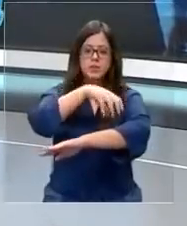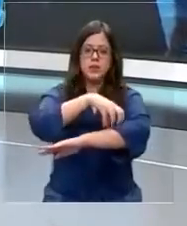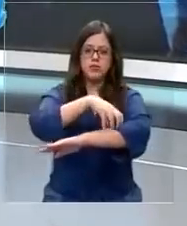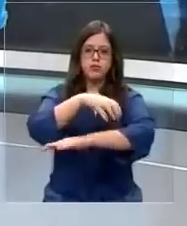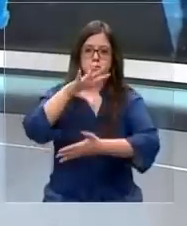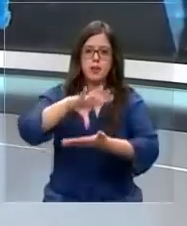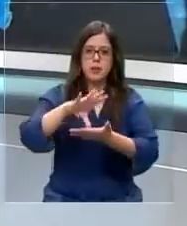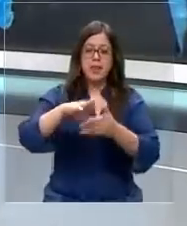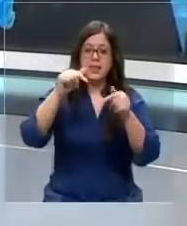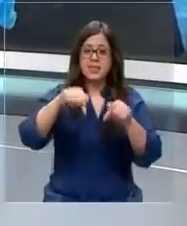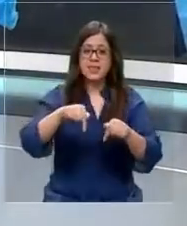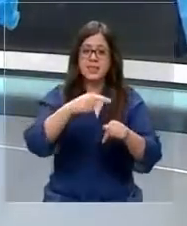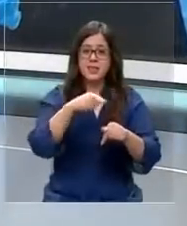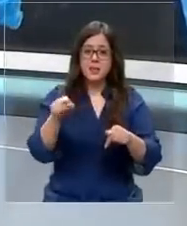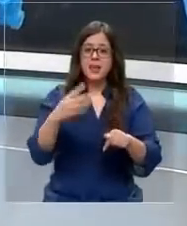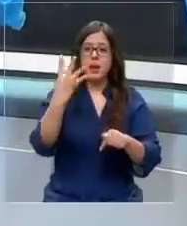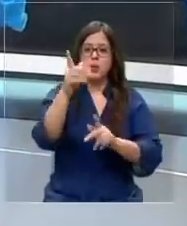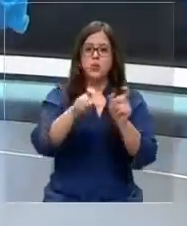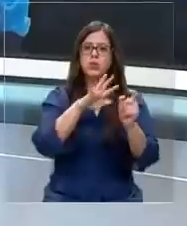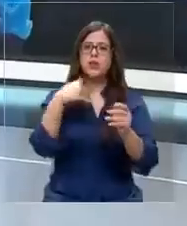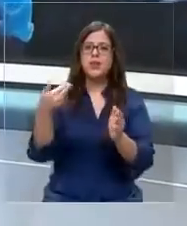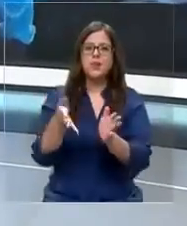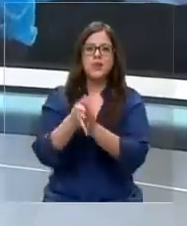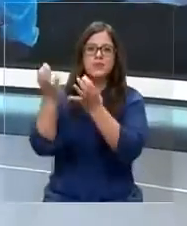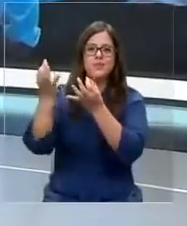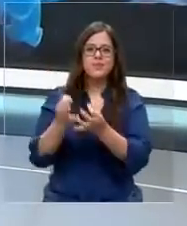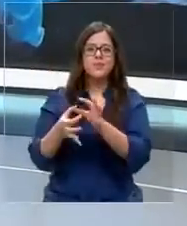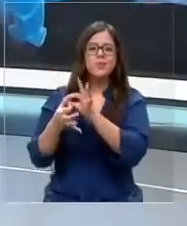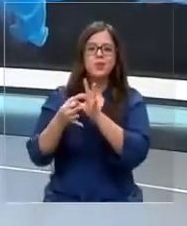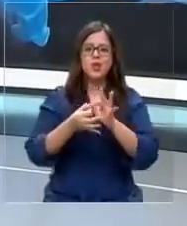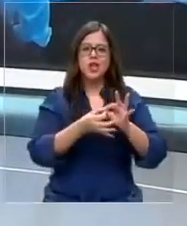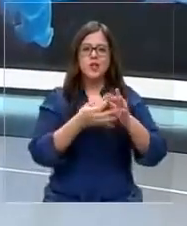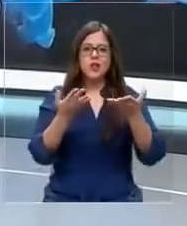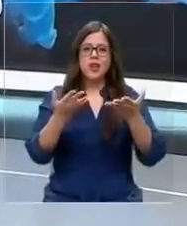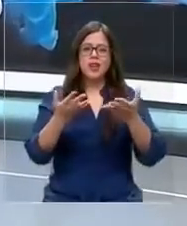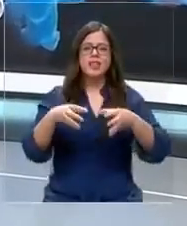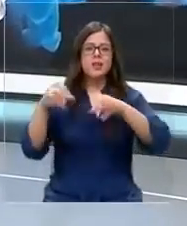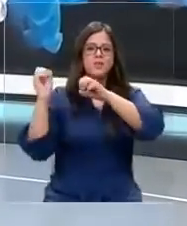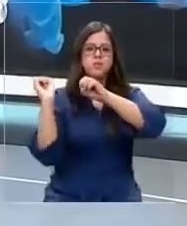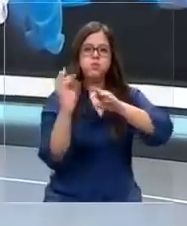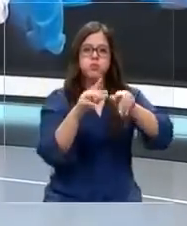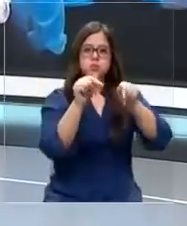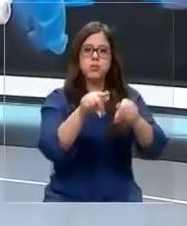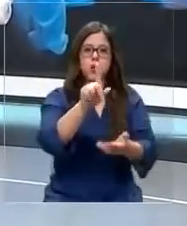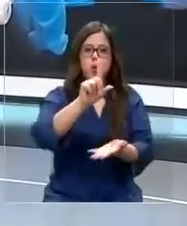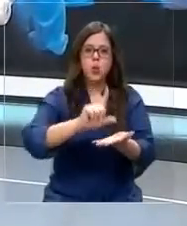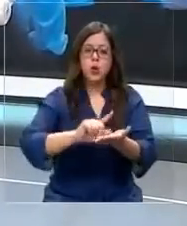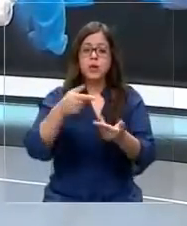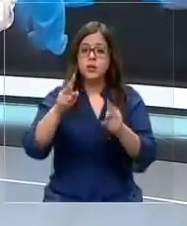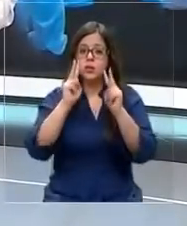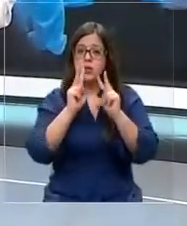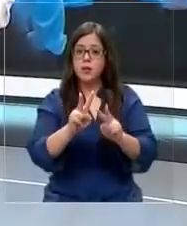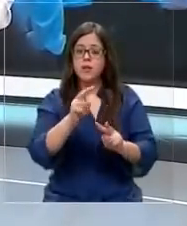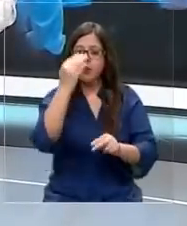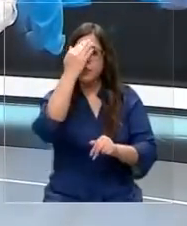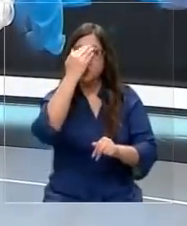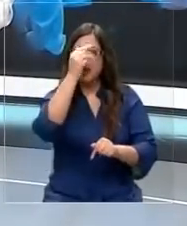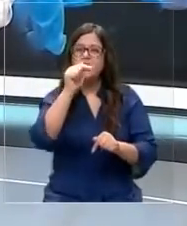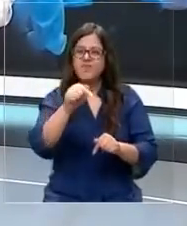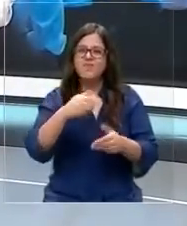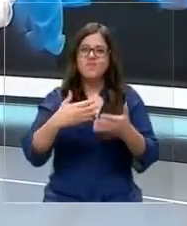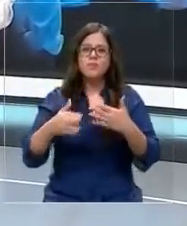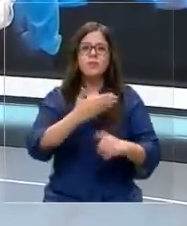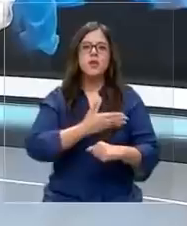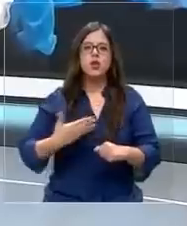se registraron en total cuatro fallecidos por atentados en esa localidad y desde el gobierno ven con preocupación el